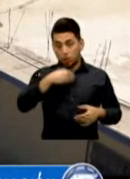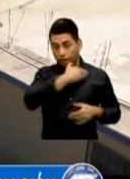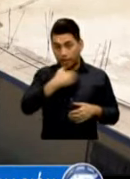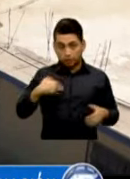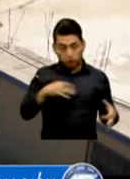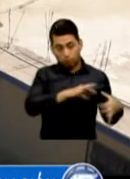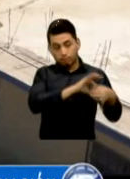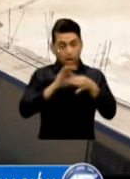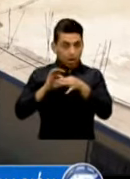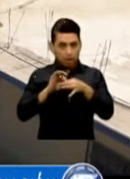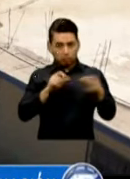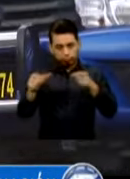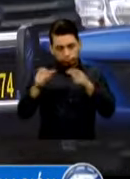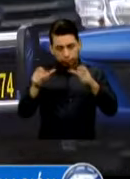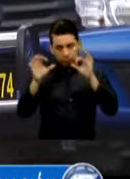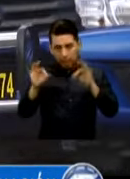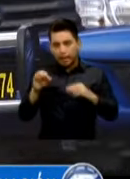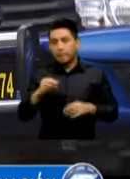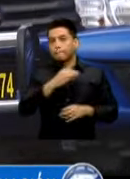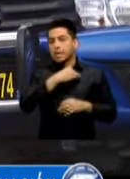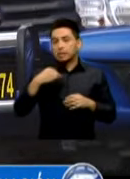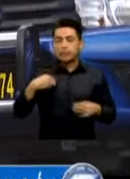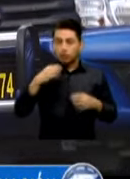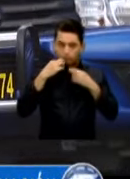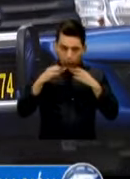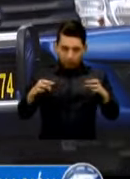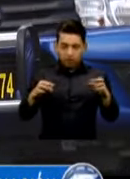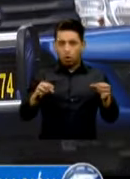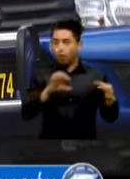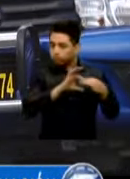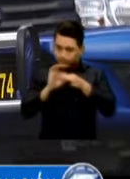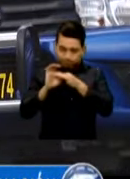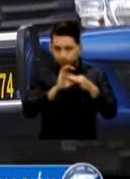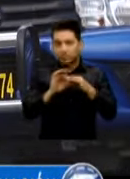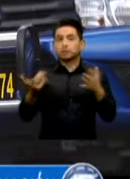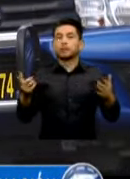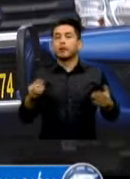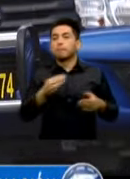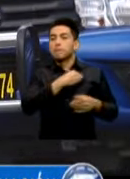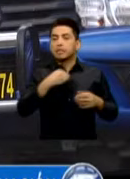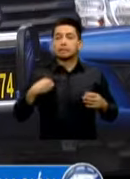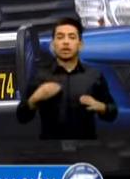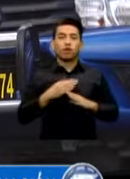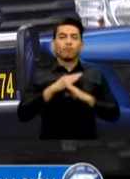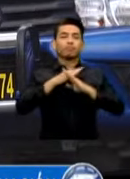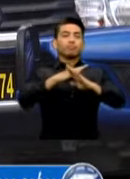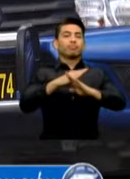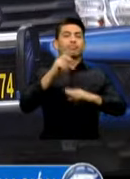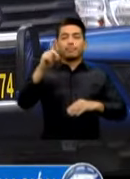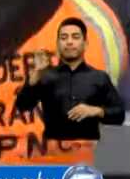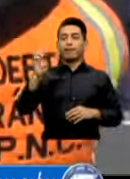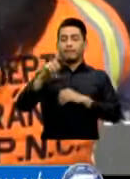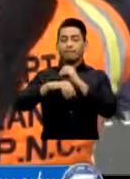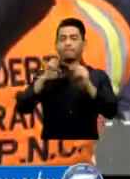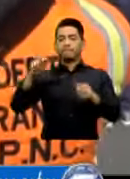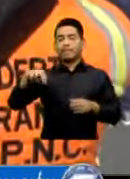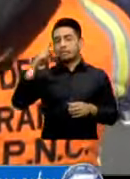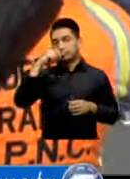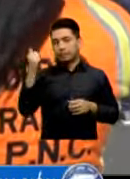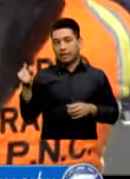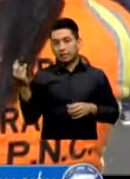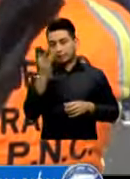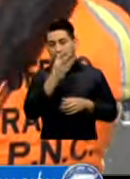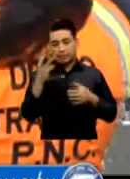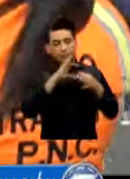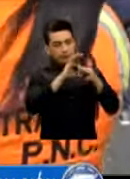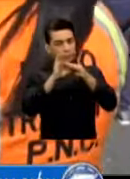defensa Que son las principales Instituciones Con las que se Trabaja Conjuntamente Se está Trabajando